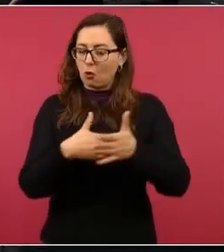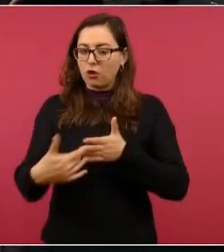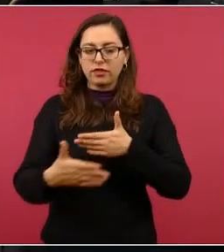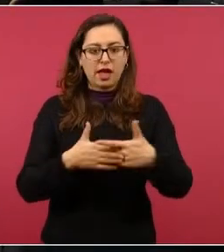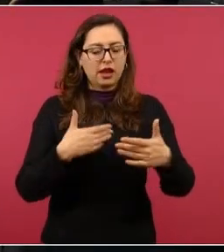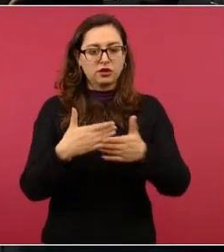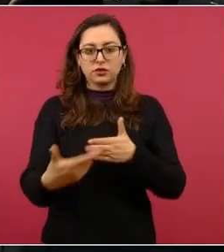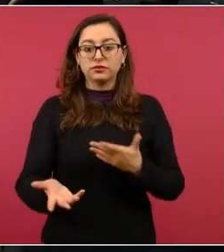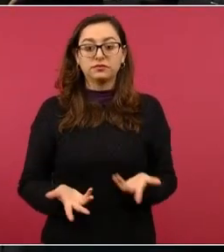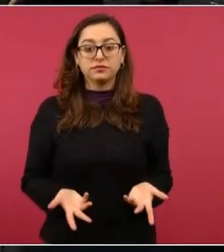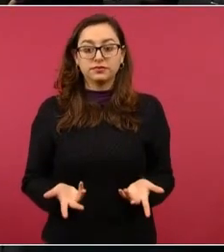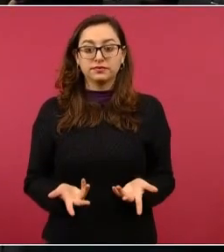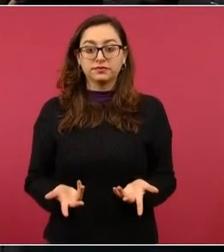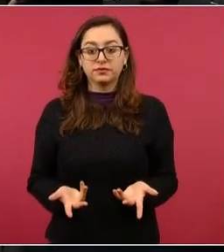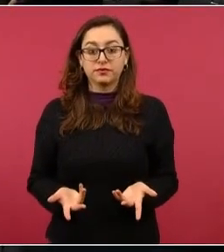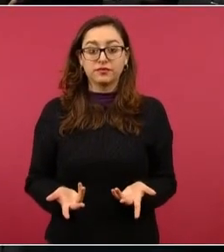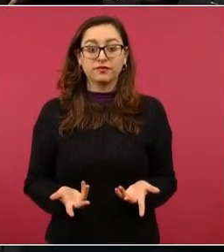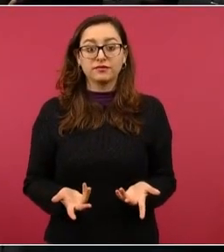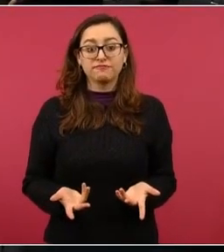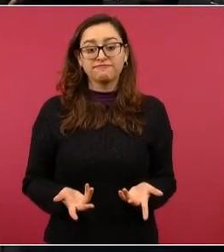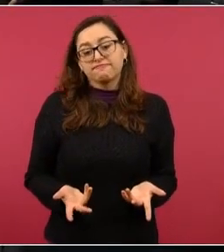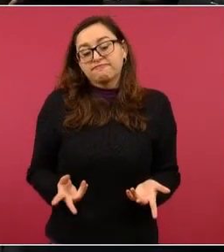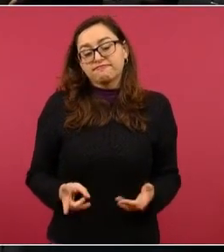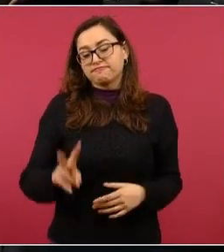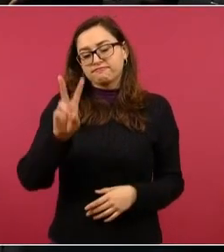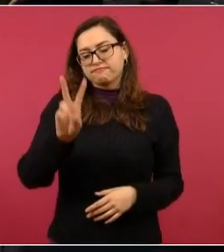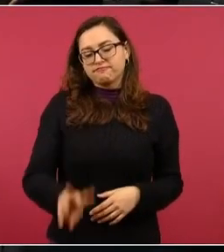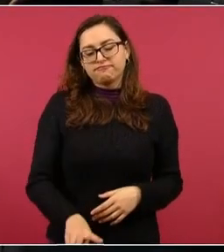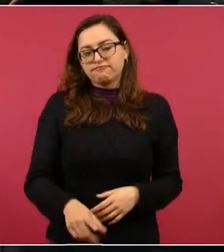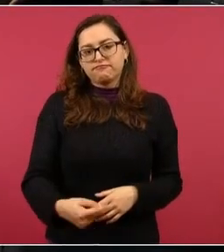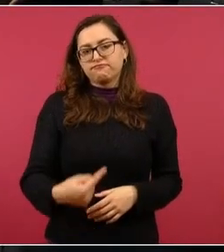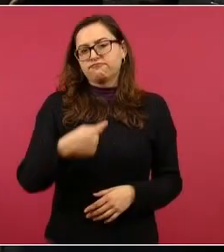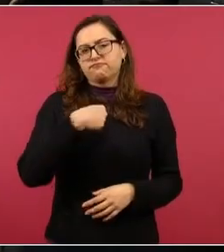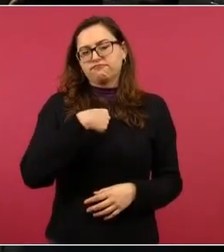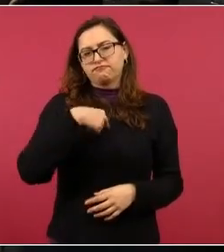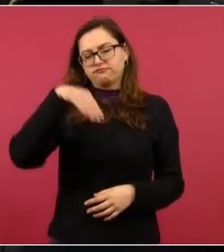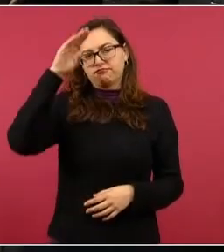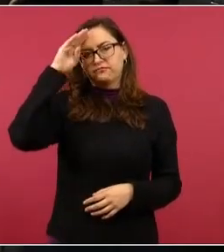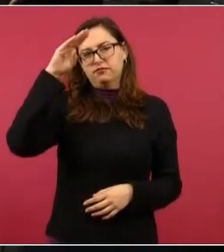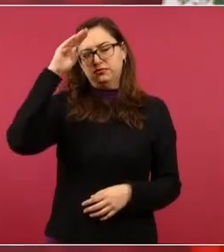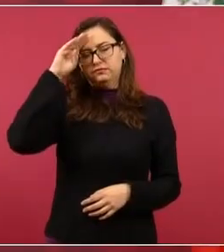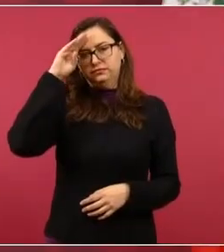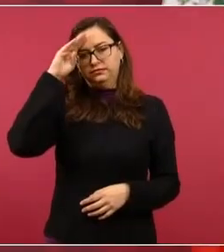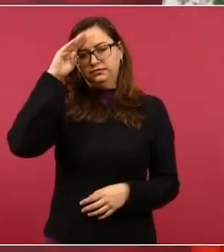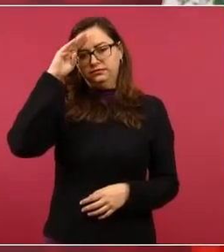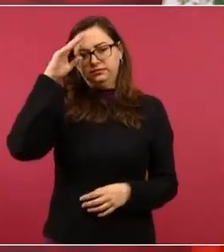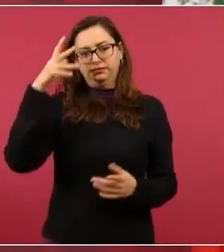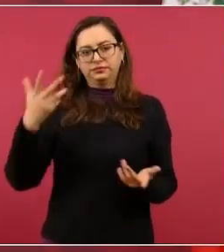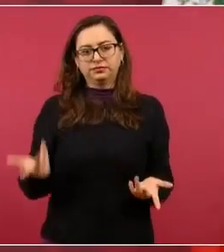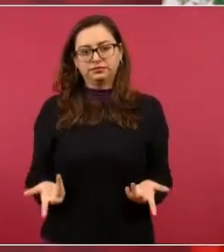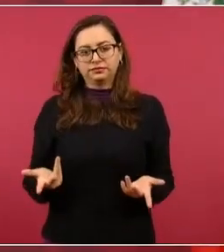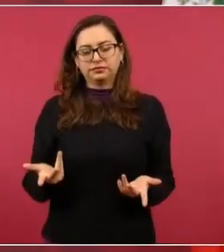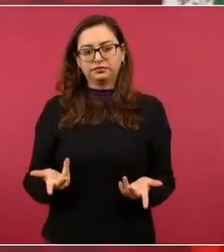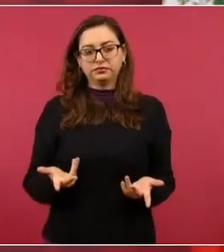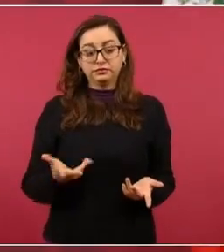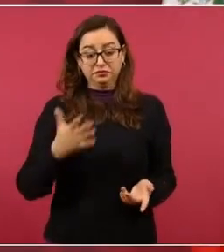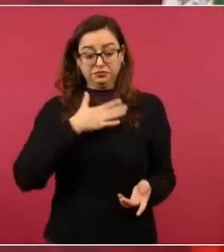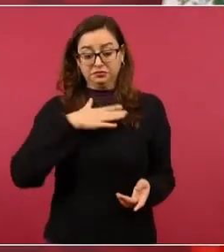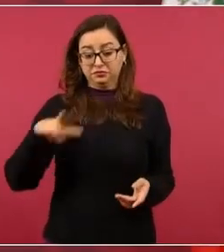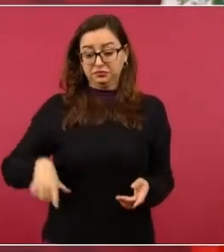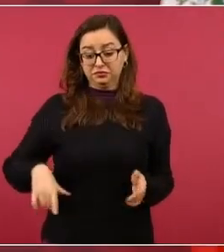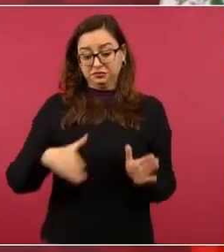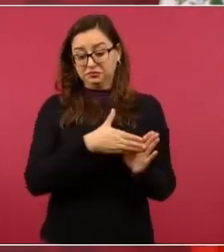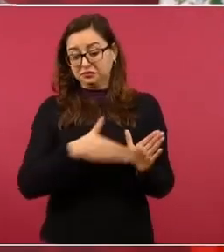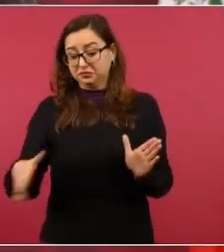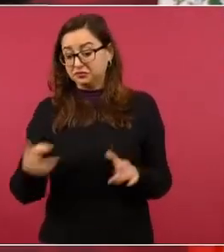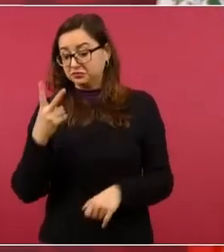No nos va a tocar a nosotros ya o a mi gobierno, pero vamos